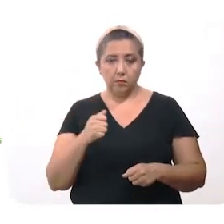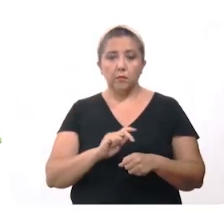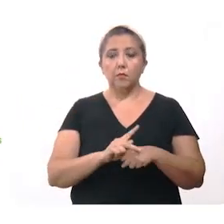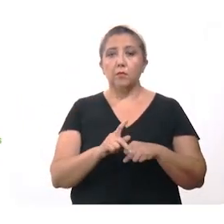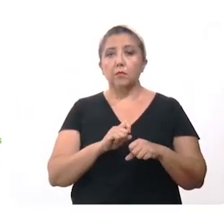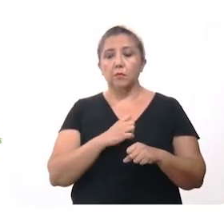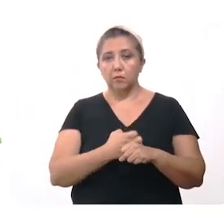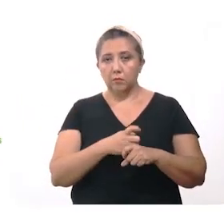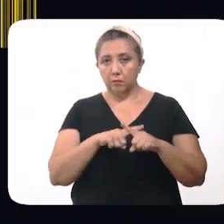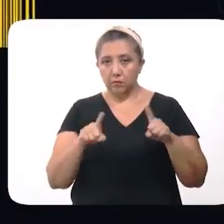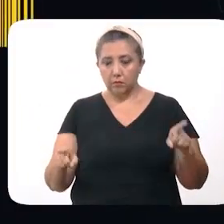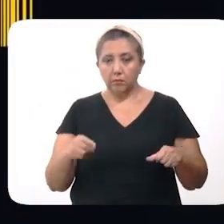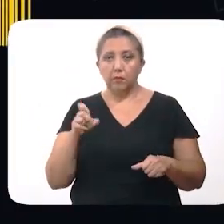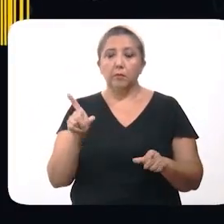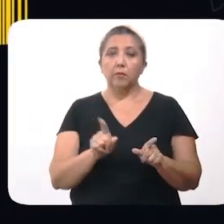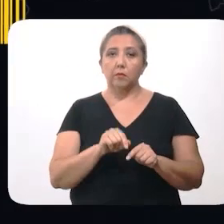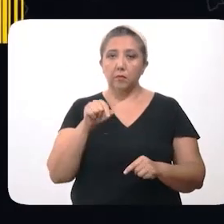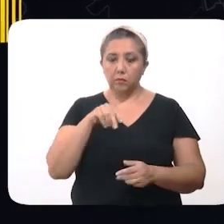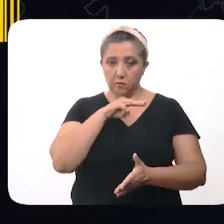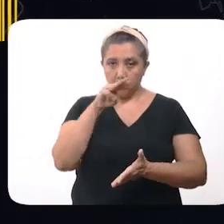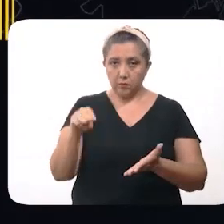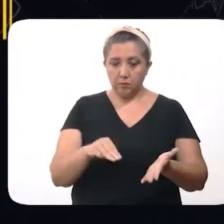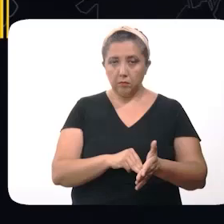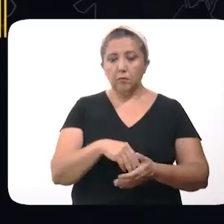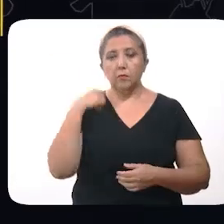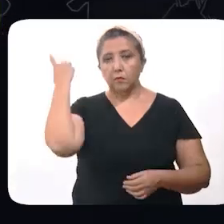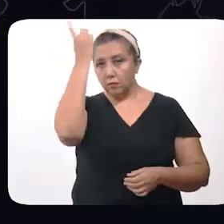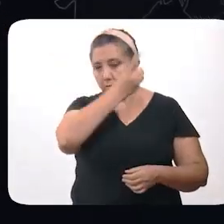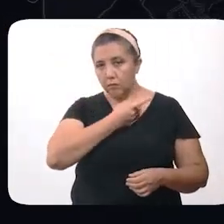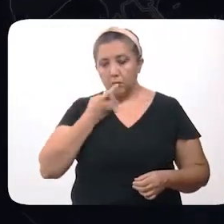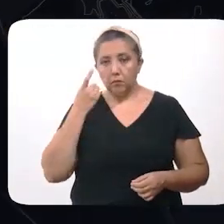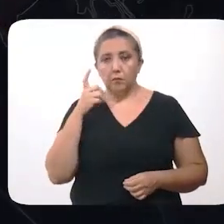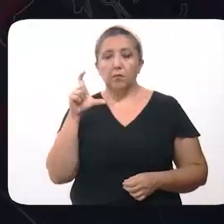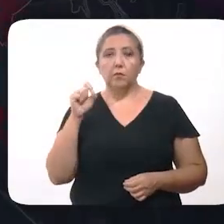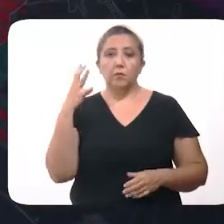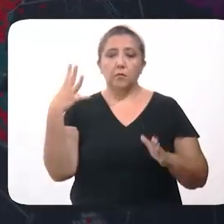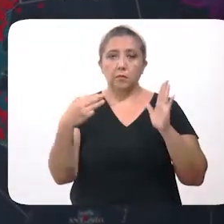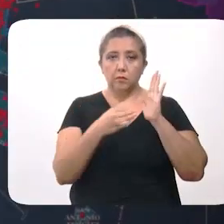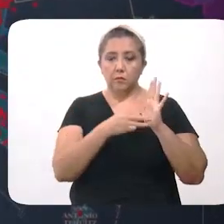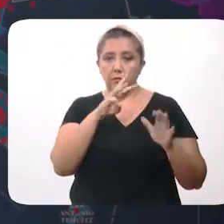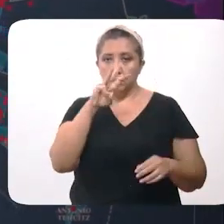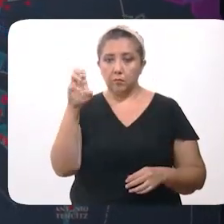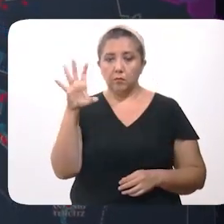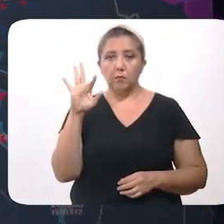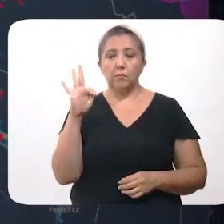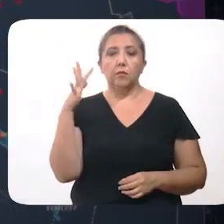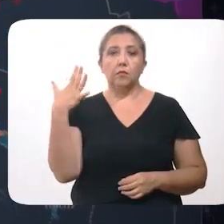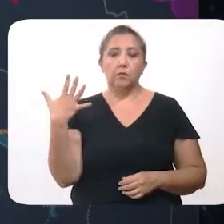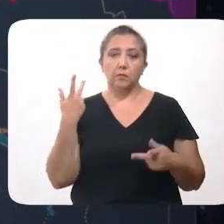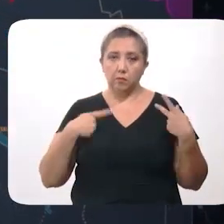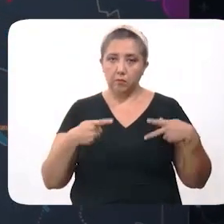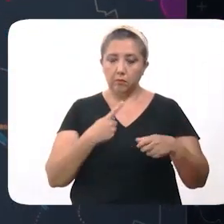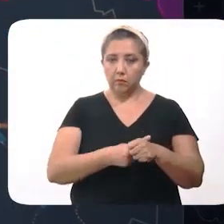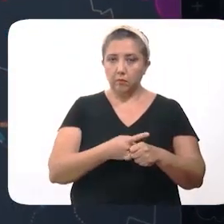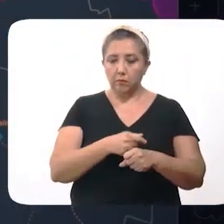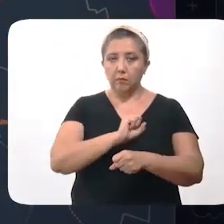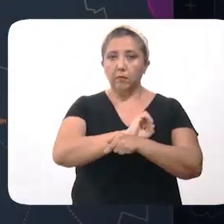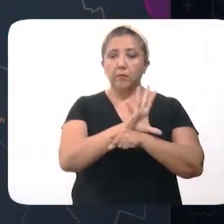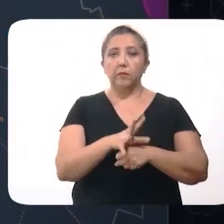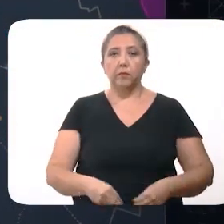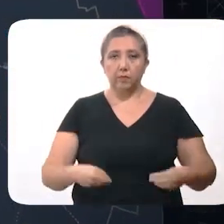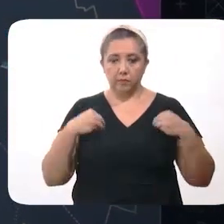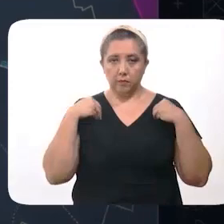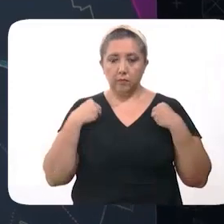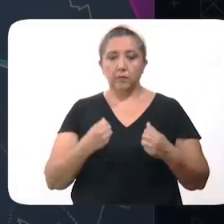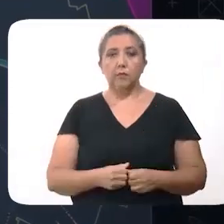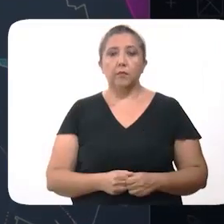país u otro estado. Específicamente, en Mérida se han diagnosticado 24.345 personas contagiadas de coronavirus,